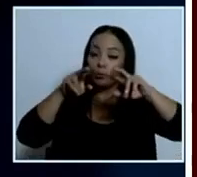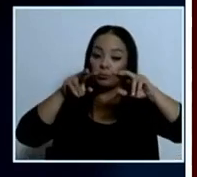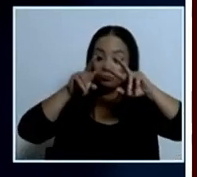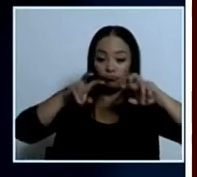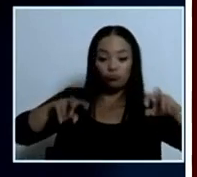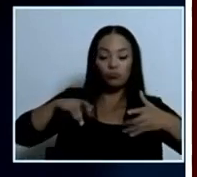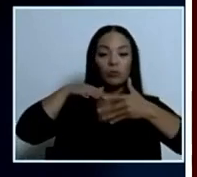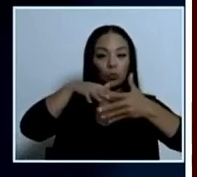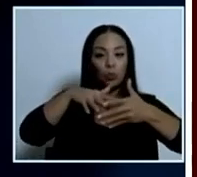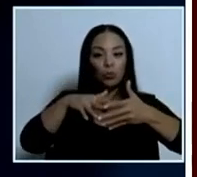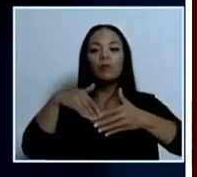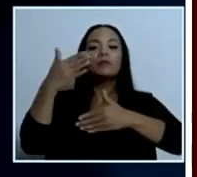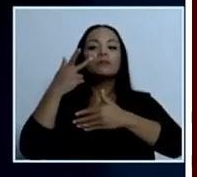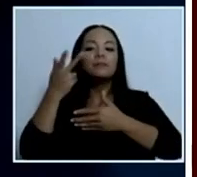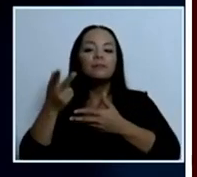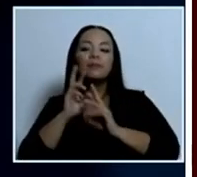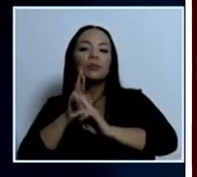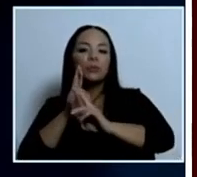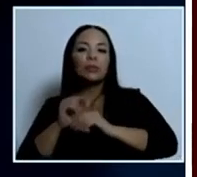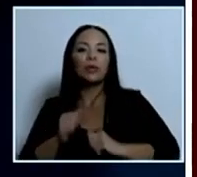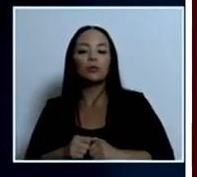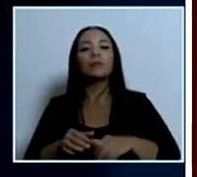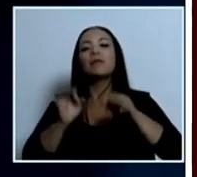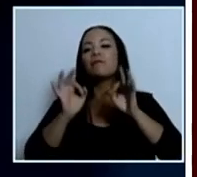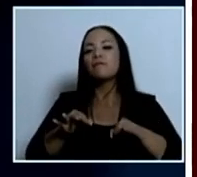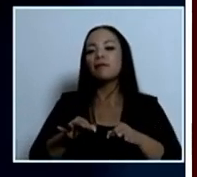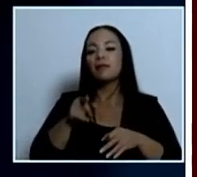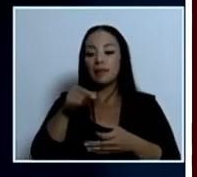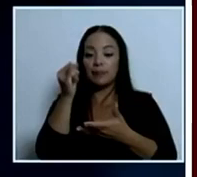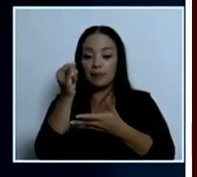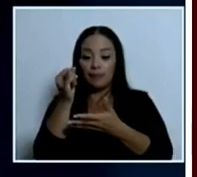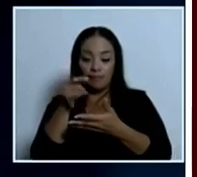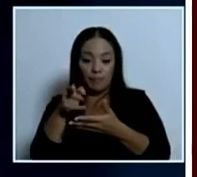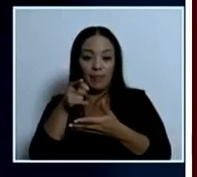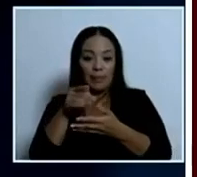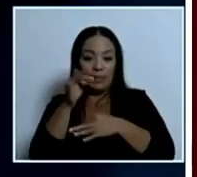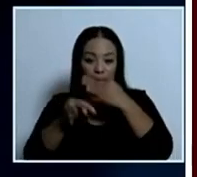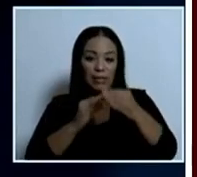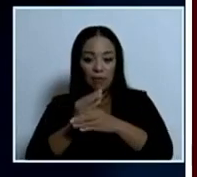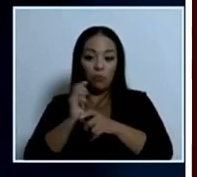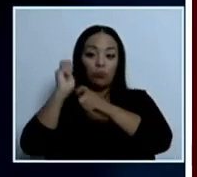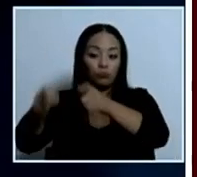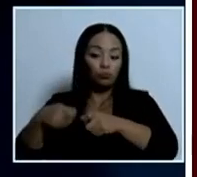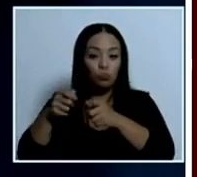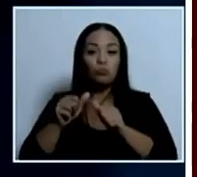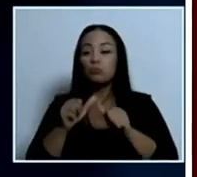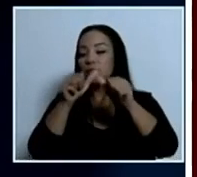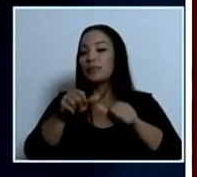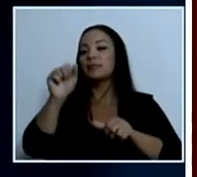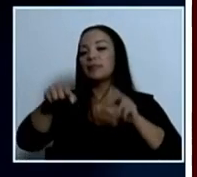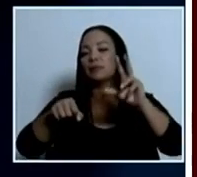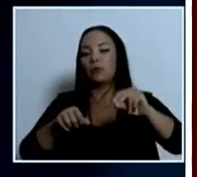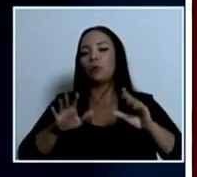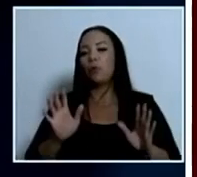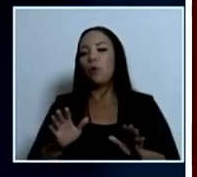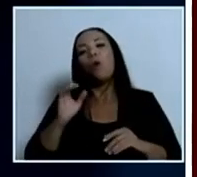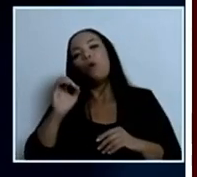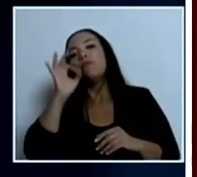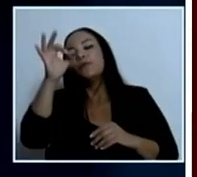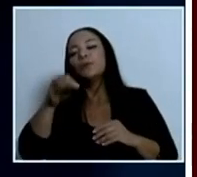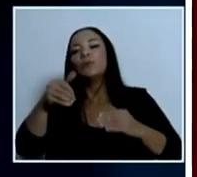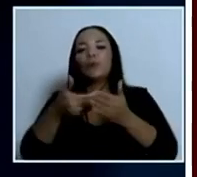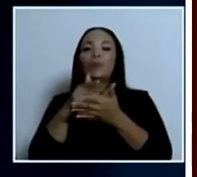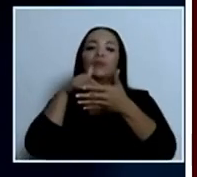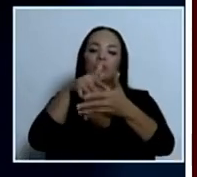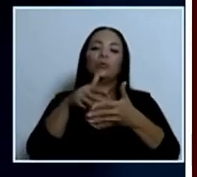resultados para definir si este tipo de arte de pesca puede continuar o deberán realizarse unos nuevos estudios para